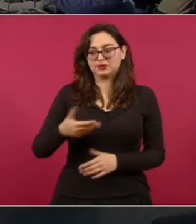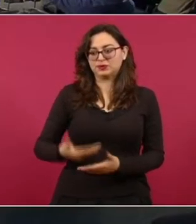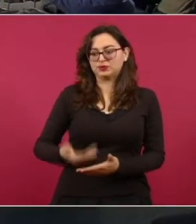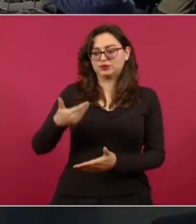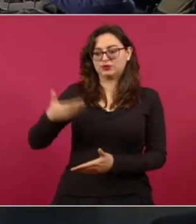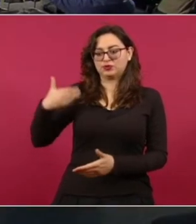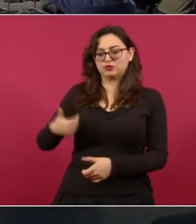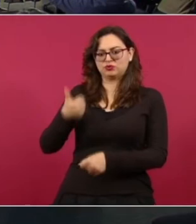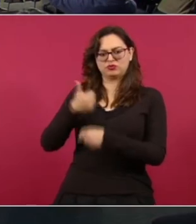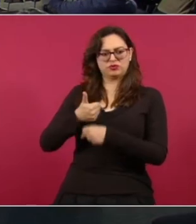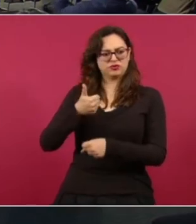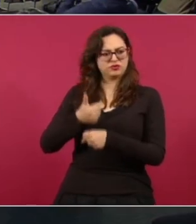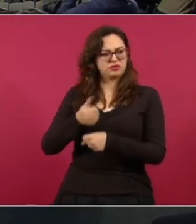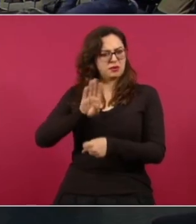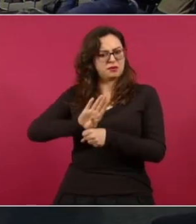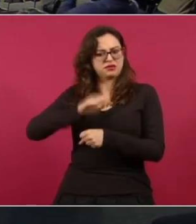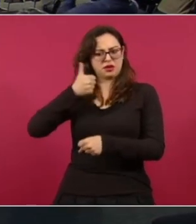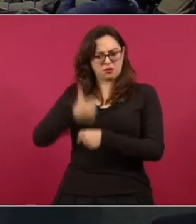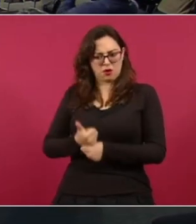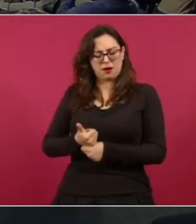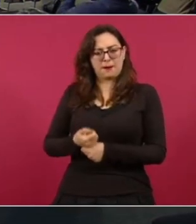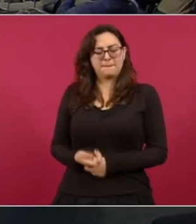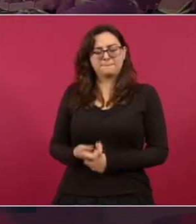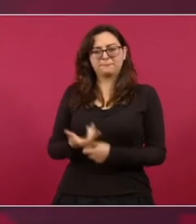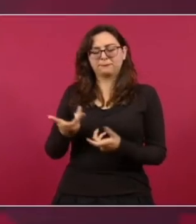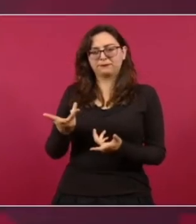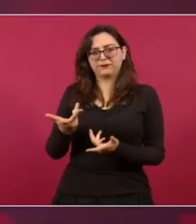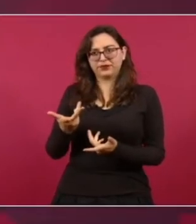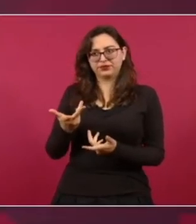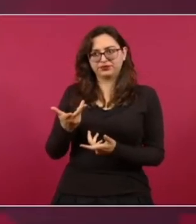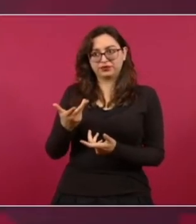bisabuelo. Gustavo abuelo. Gustavo este hombre.